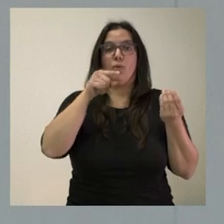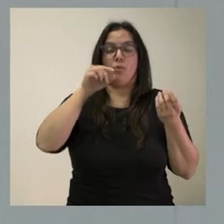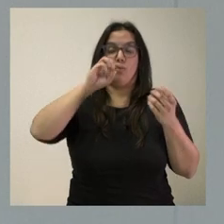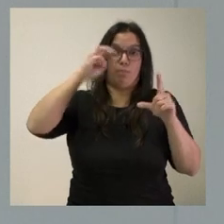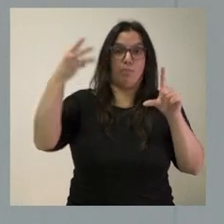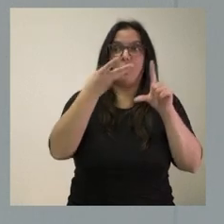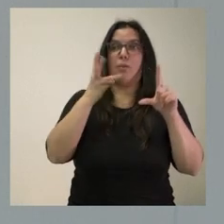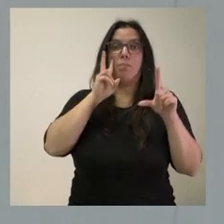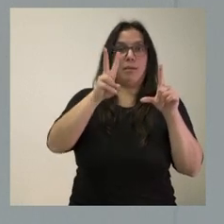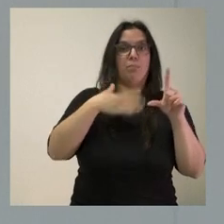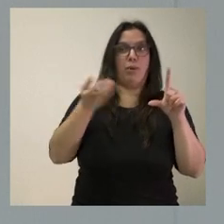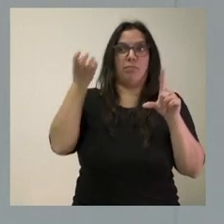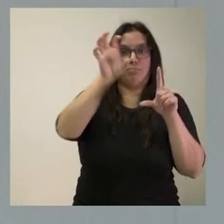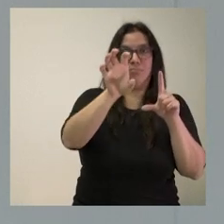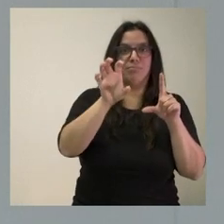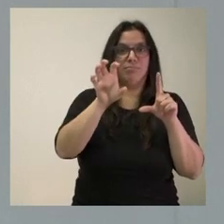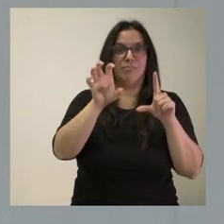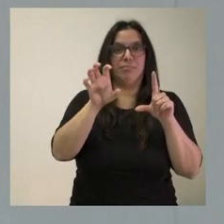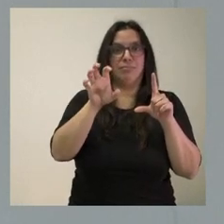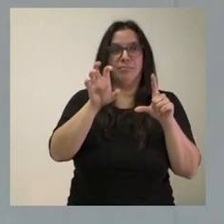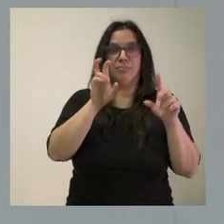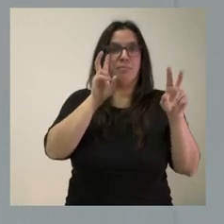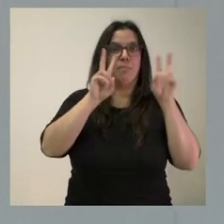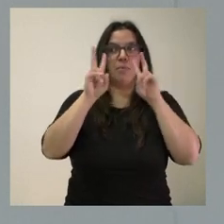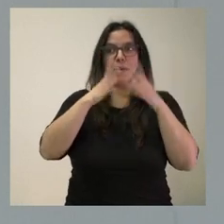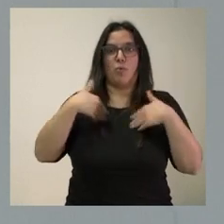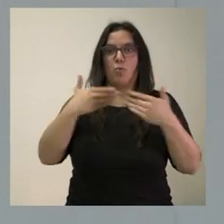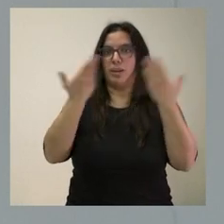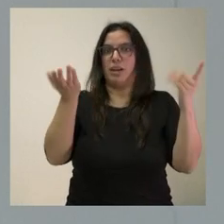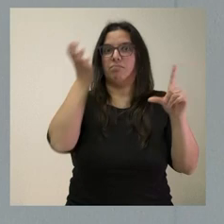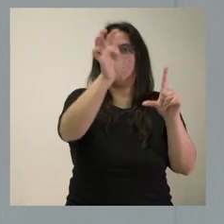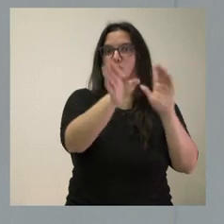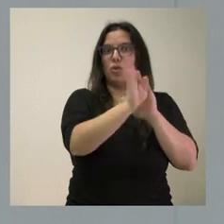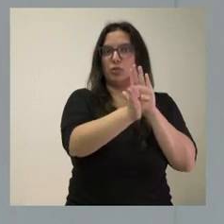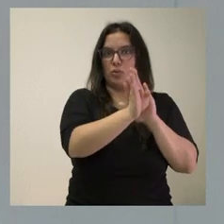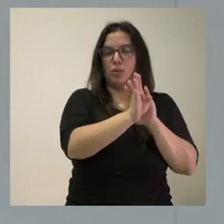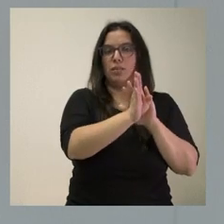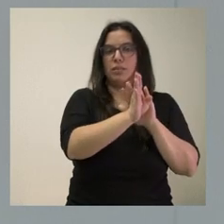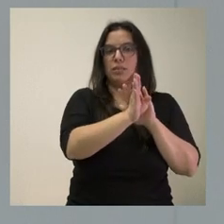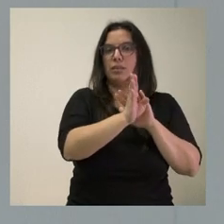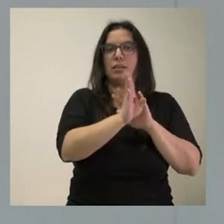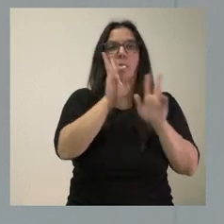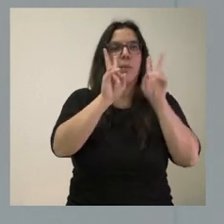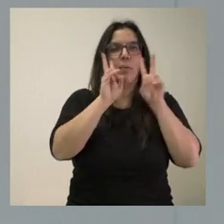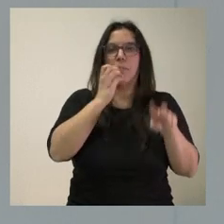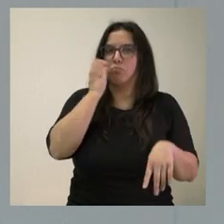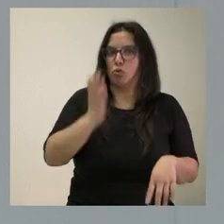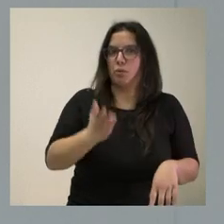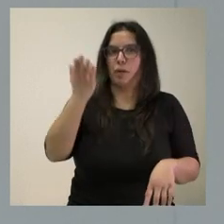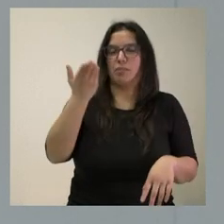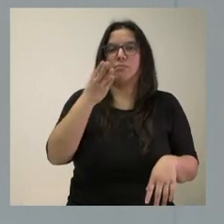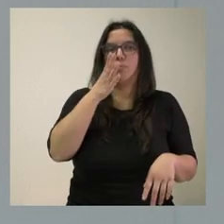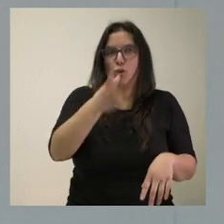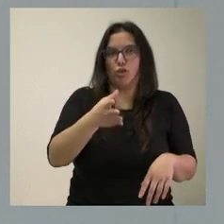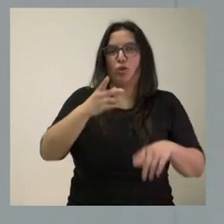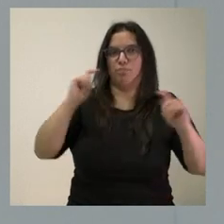página web de la Junta de Castilla y León y está disponible por todos ustedes. Ya sigue colgada y, además, hacen bien en consultarlas. Y para esa es la finalidad